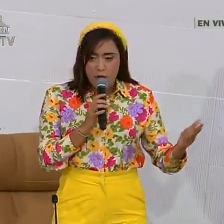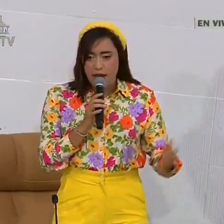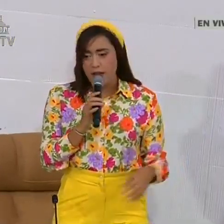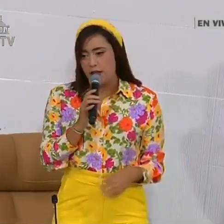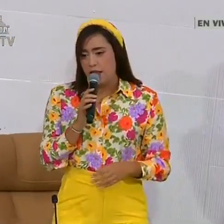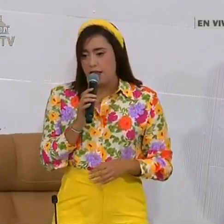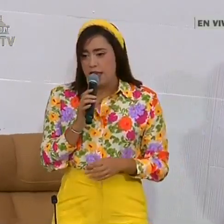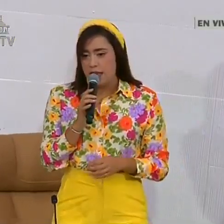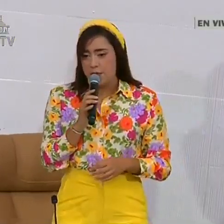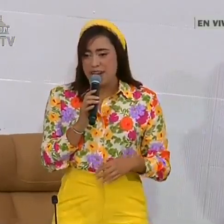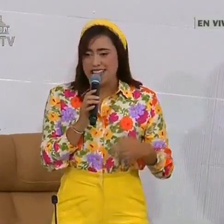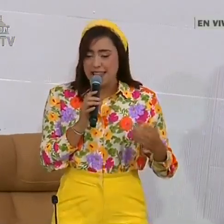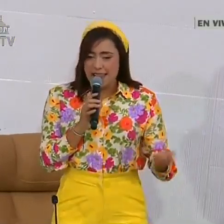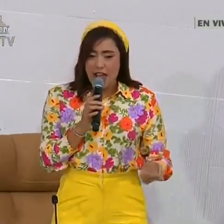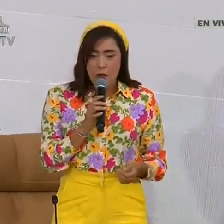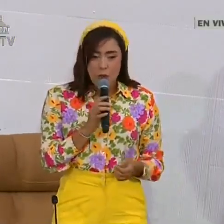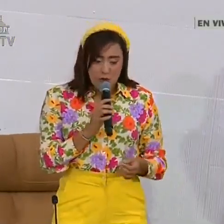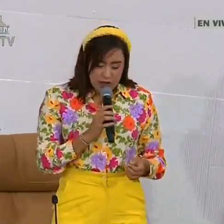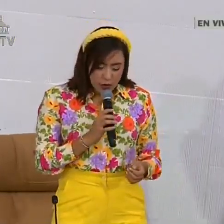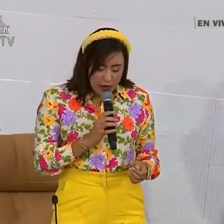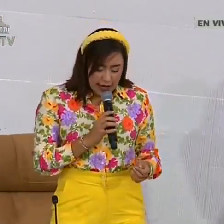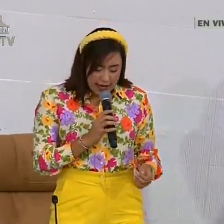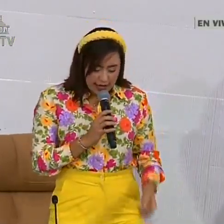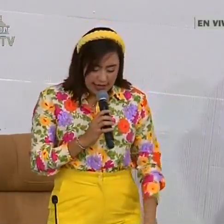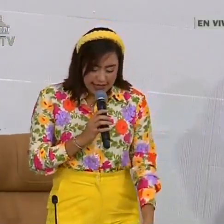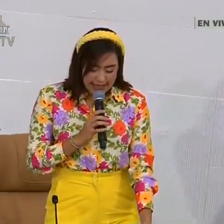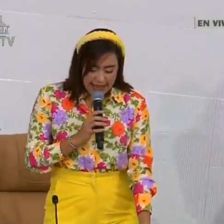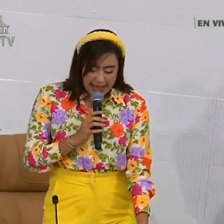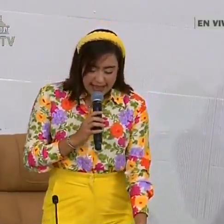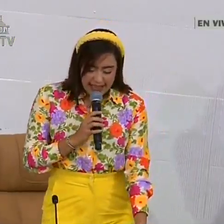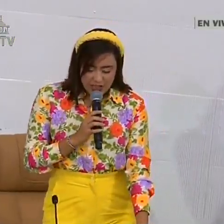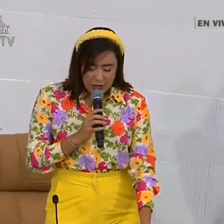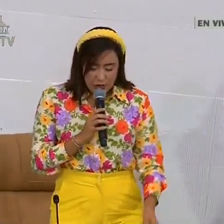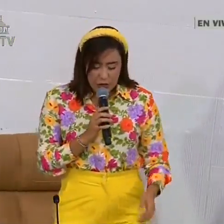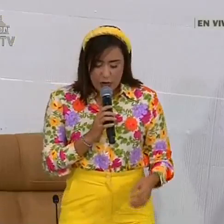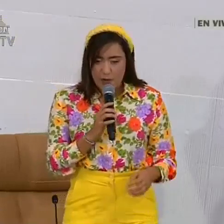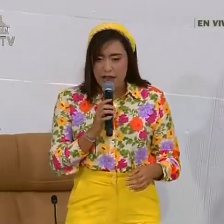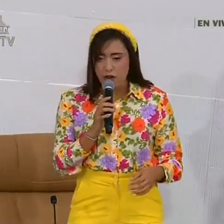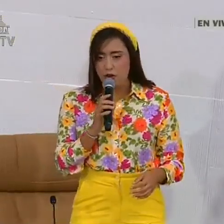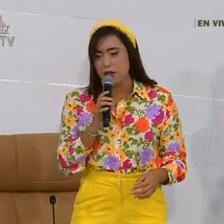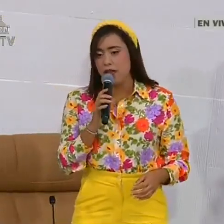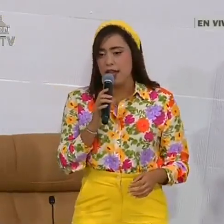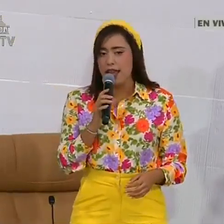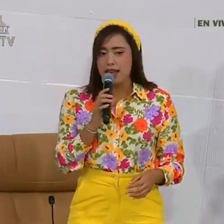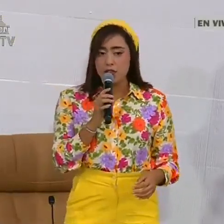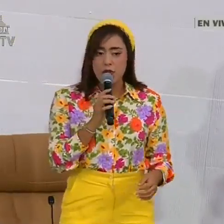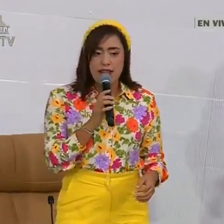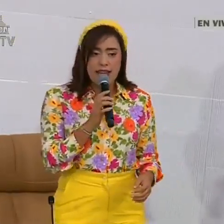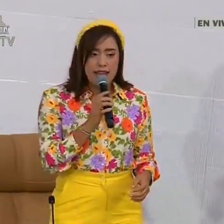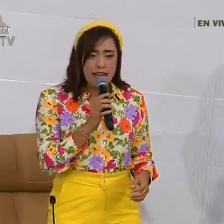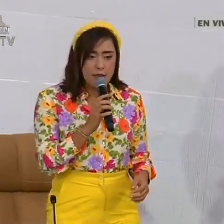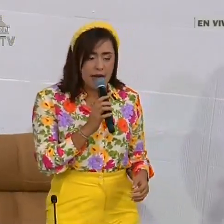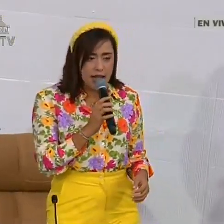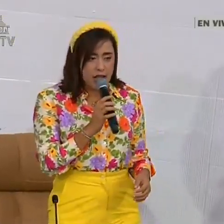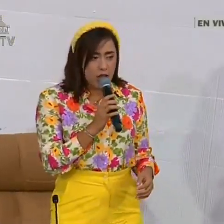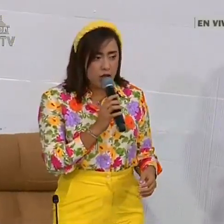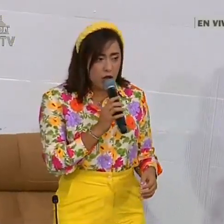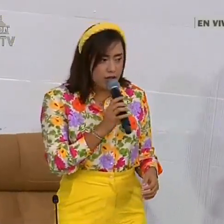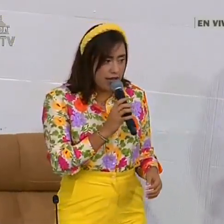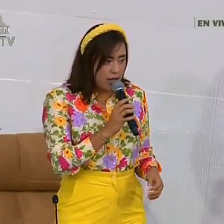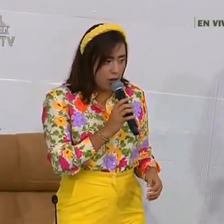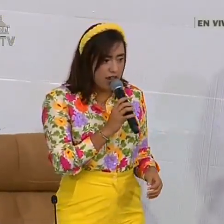informe presentado por Venezuela el día 18 de mayo en la ciudad de Ginebra